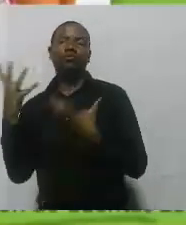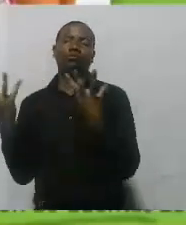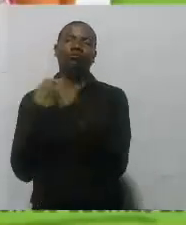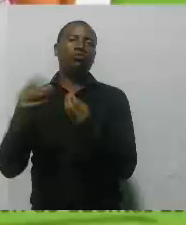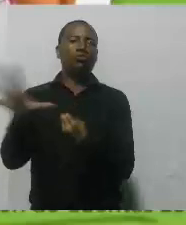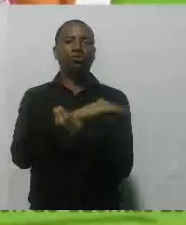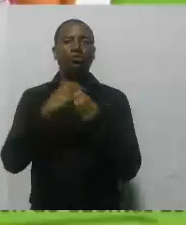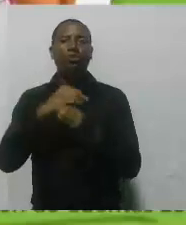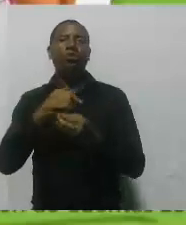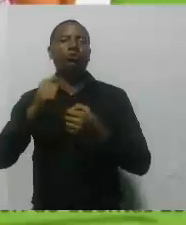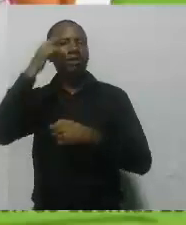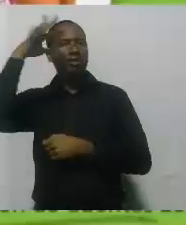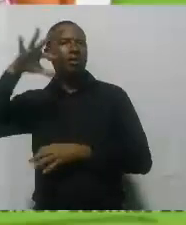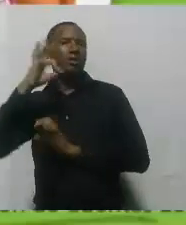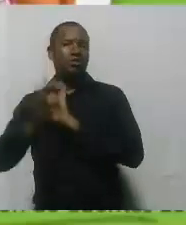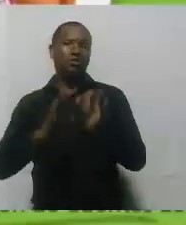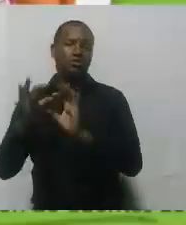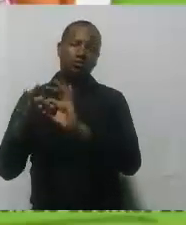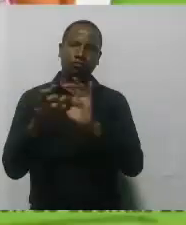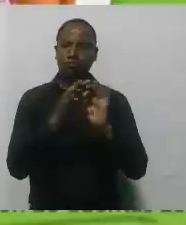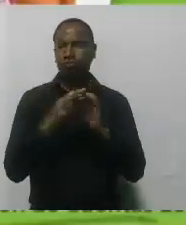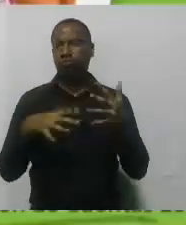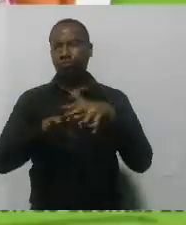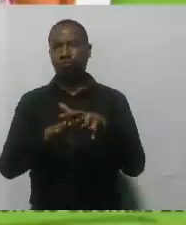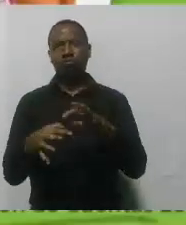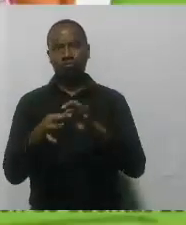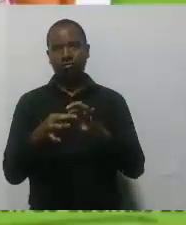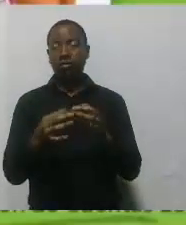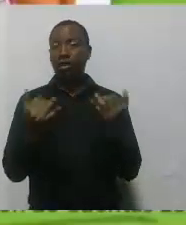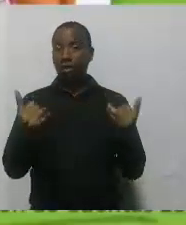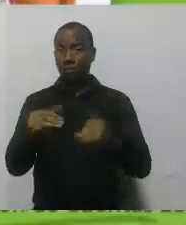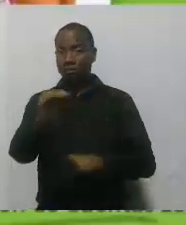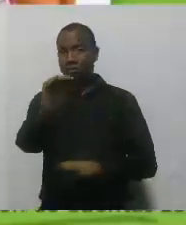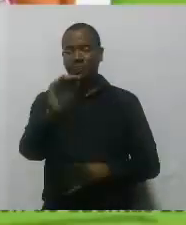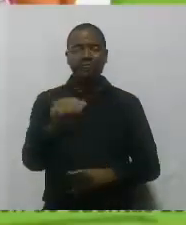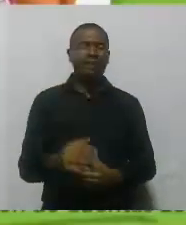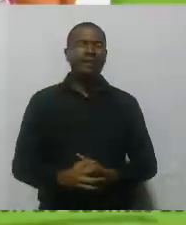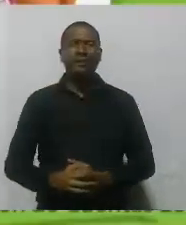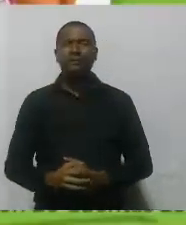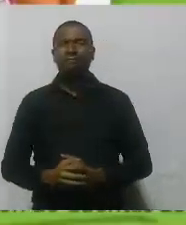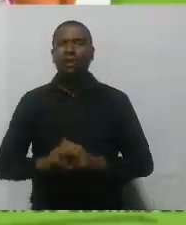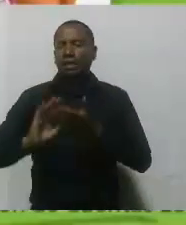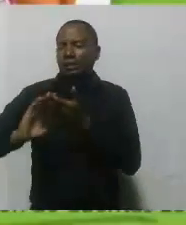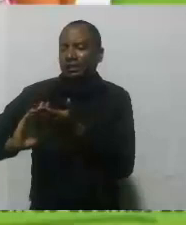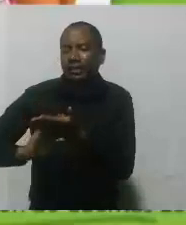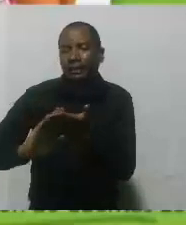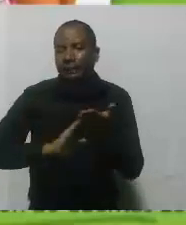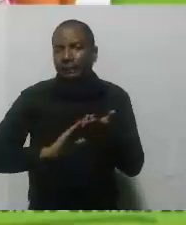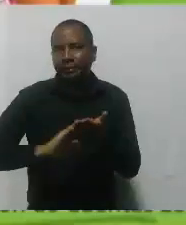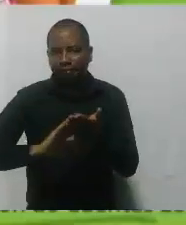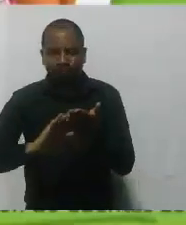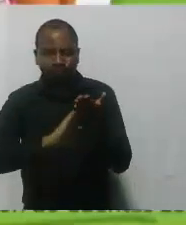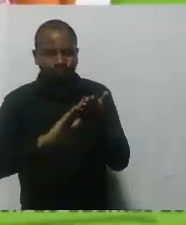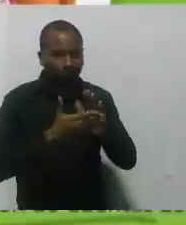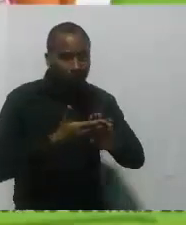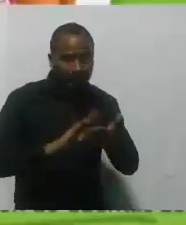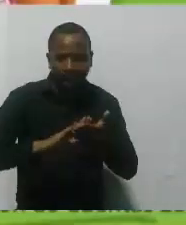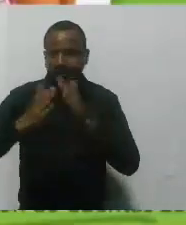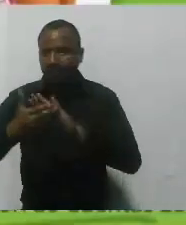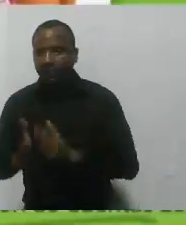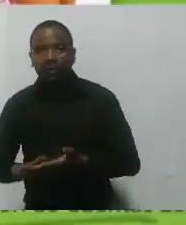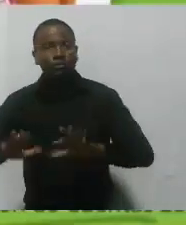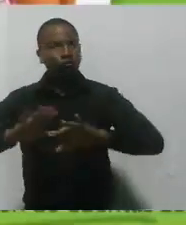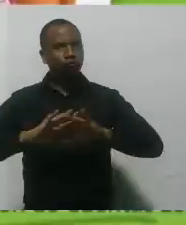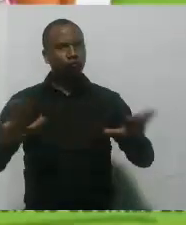convocatorias públicas. Finalmente en el saneamiento hemos entregado recursos de alrededor